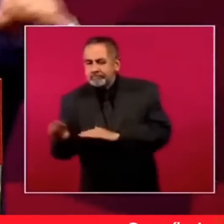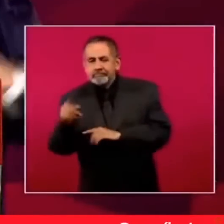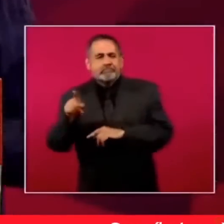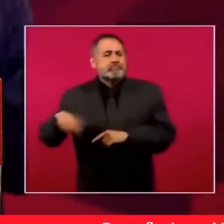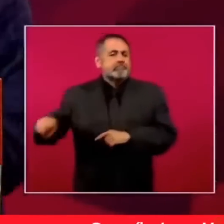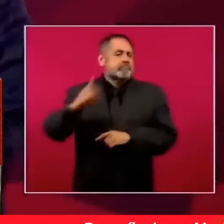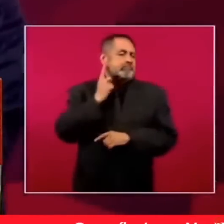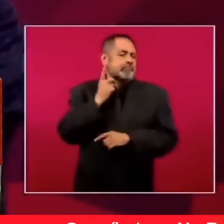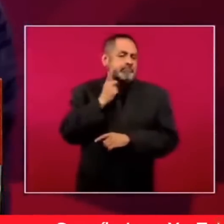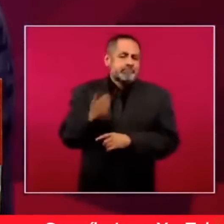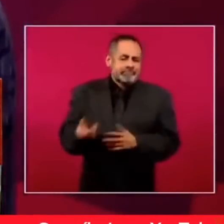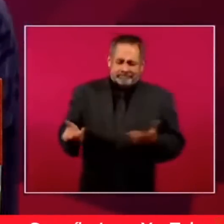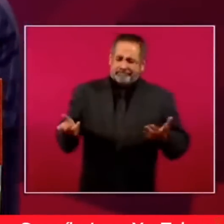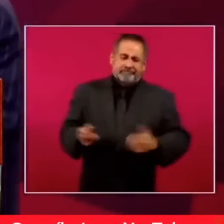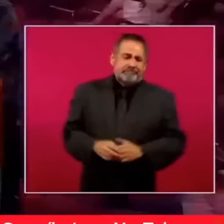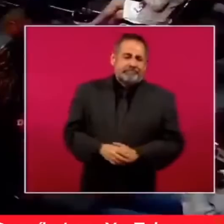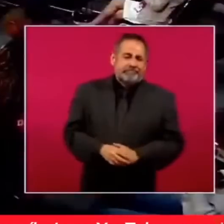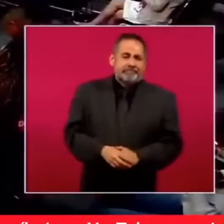legisladores.